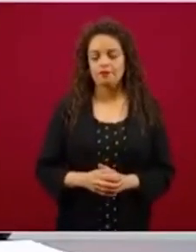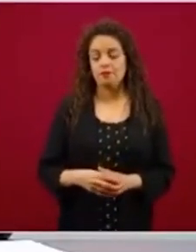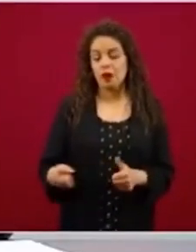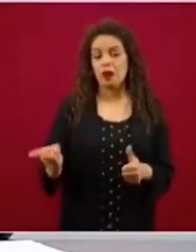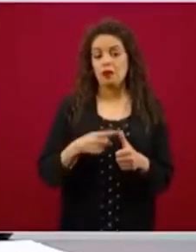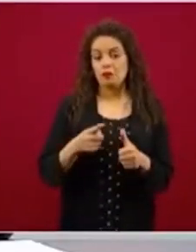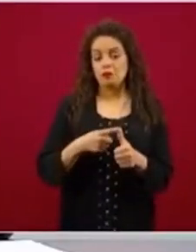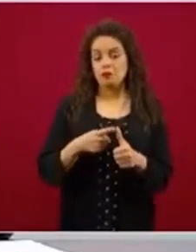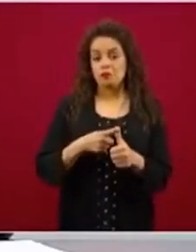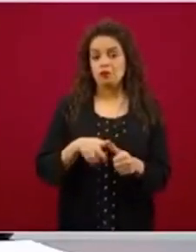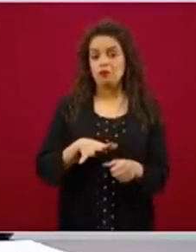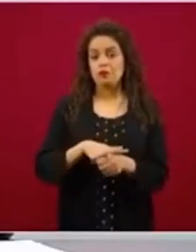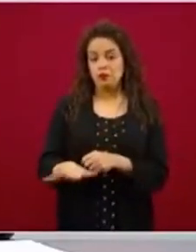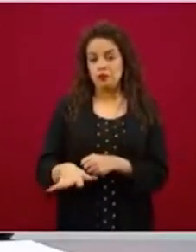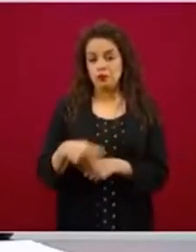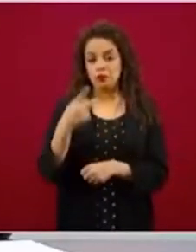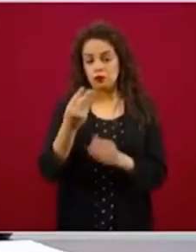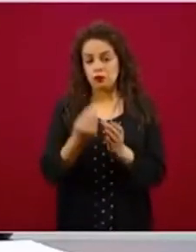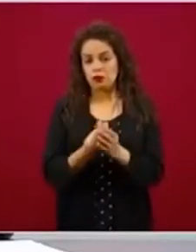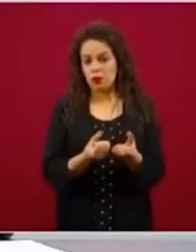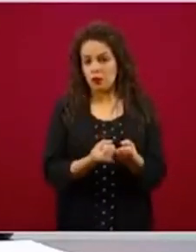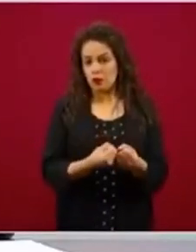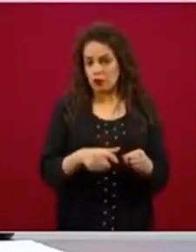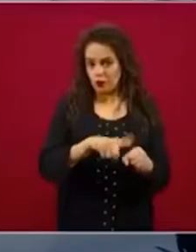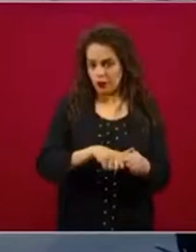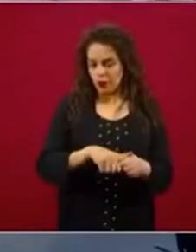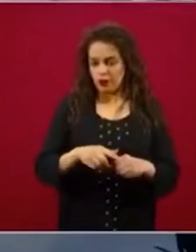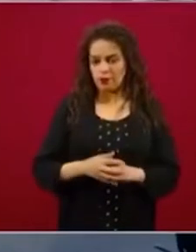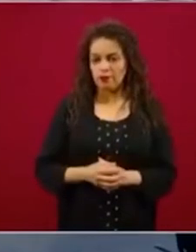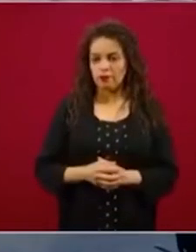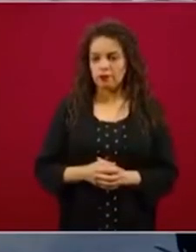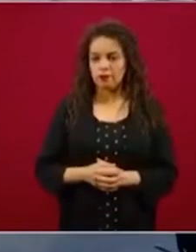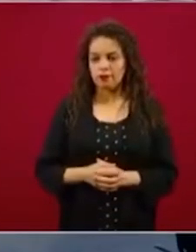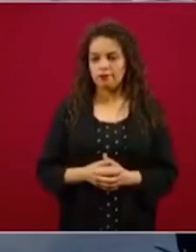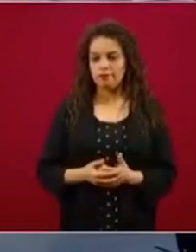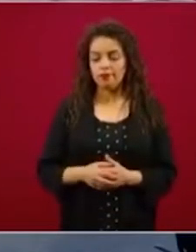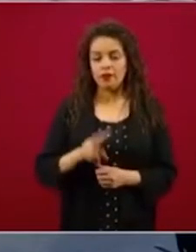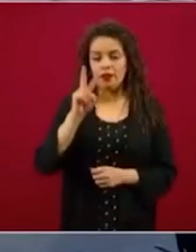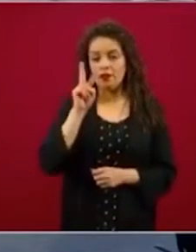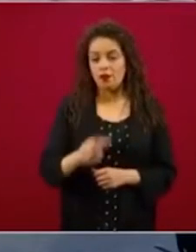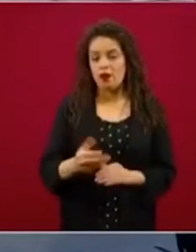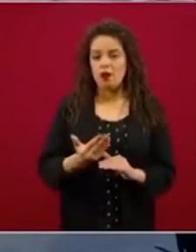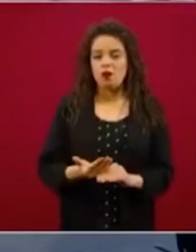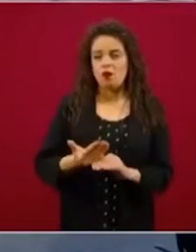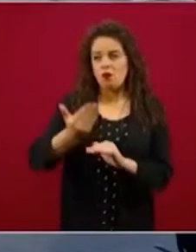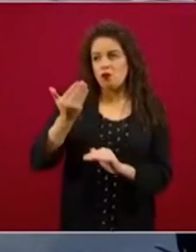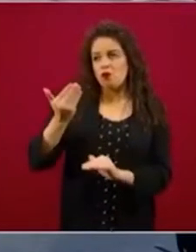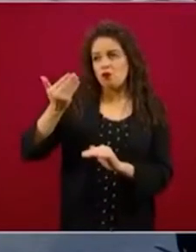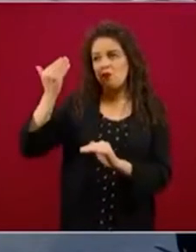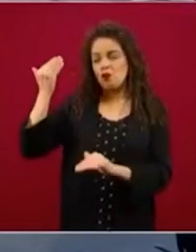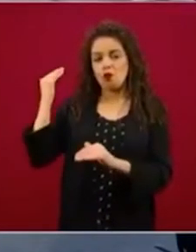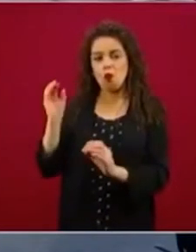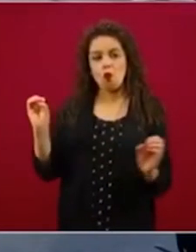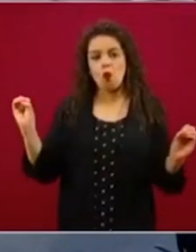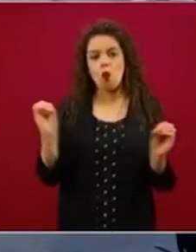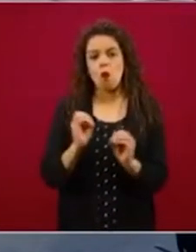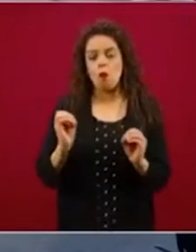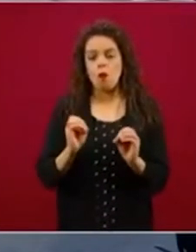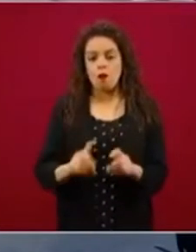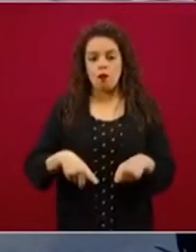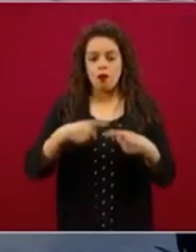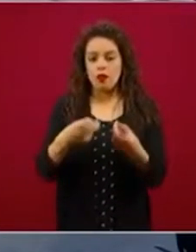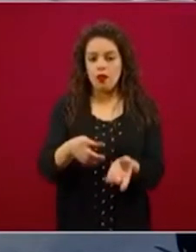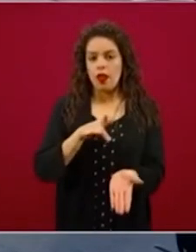de la reparación de una deuda ancestral que se tiene con las comunidades